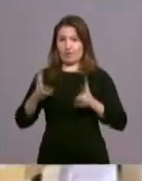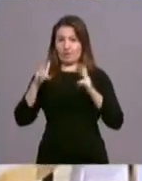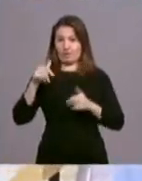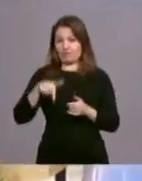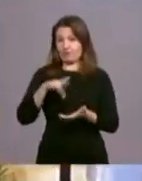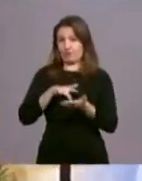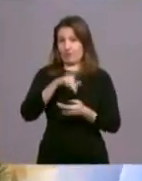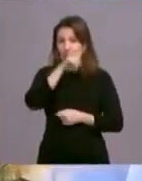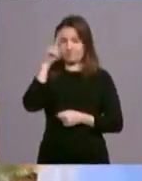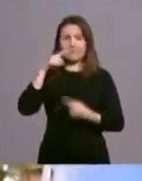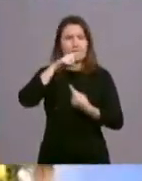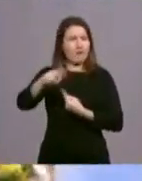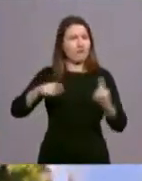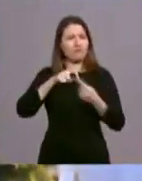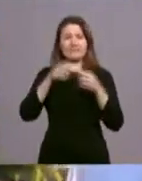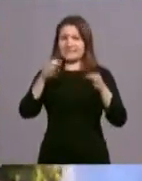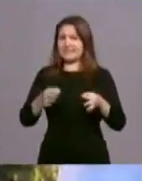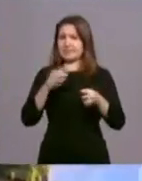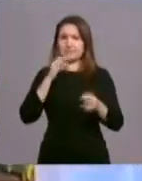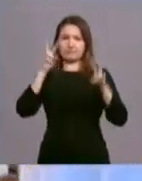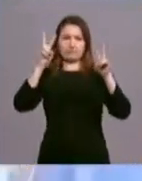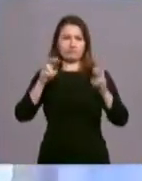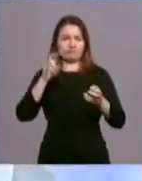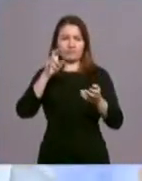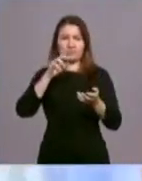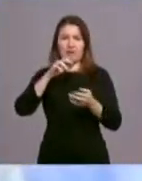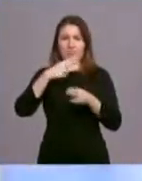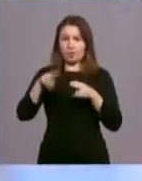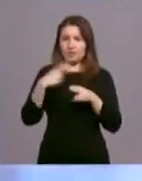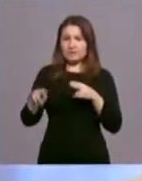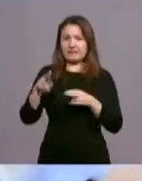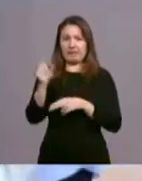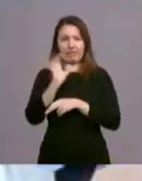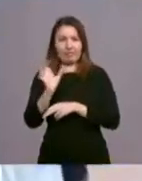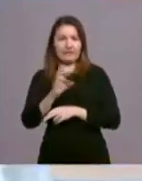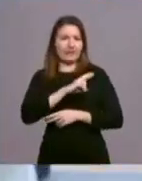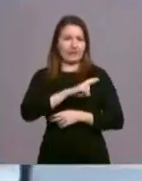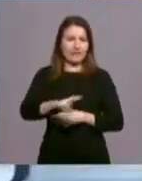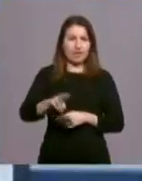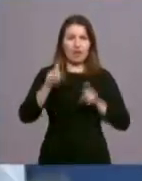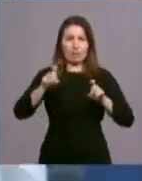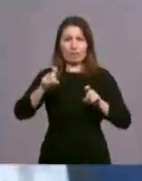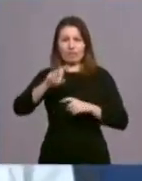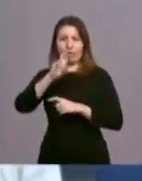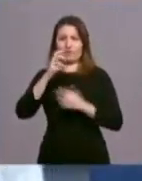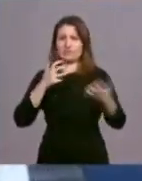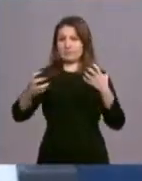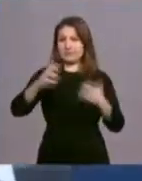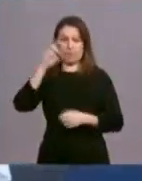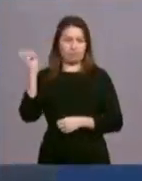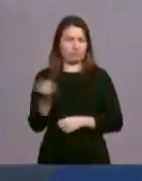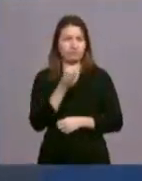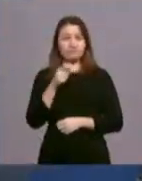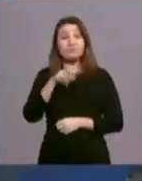acoge espacios para diálogos en torno a política, cine, filosofía, religión, educación y espectáculos. El arzobispo